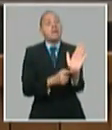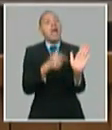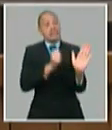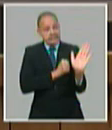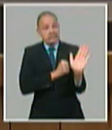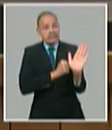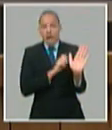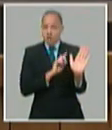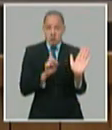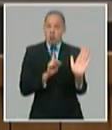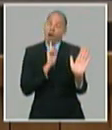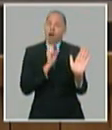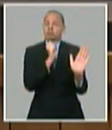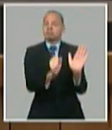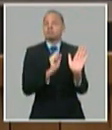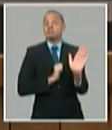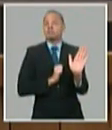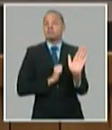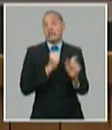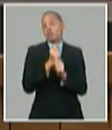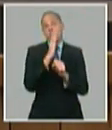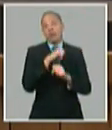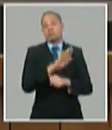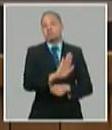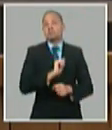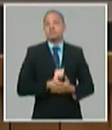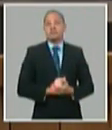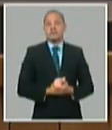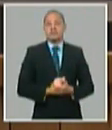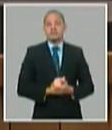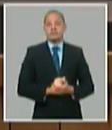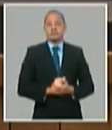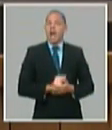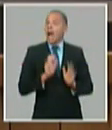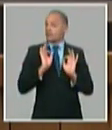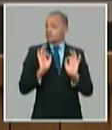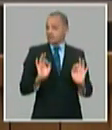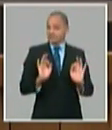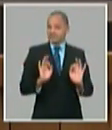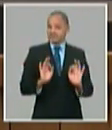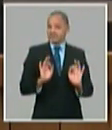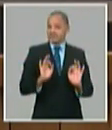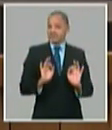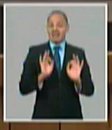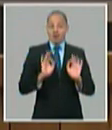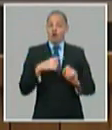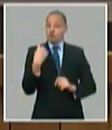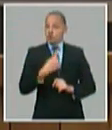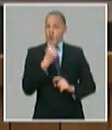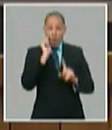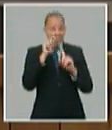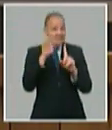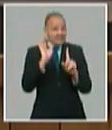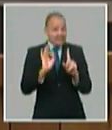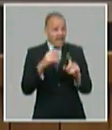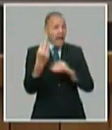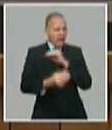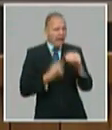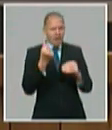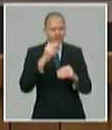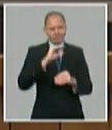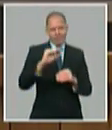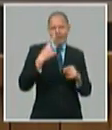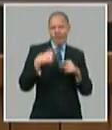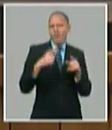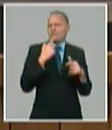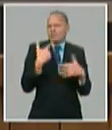es ofertar empleo el ordenamiento monetario da en el centro de ese asunto incentivando el